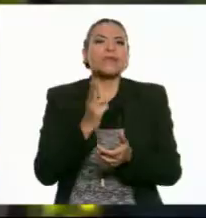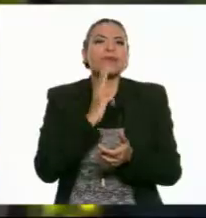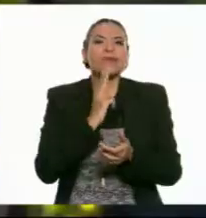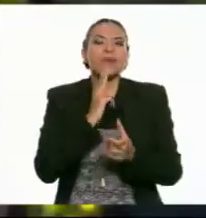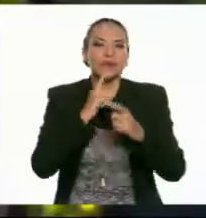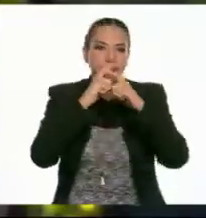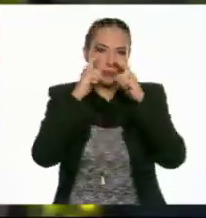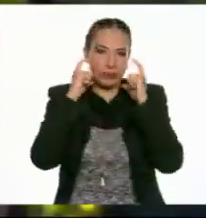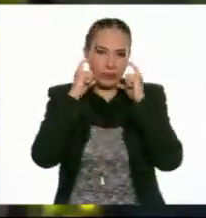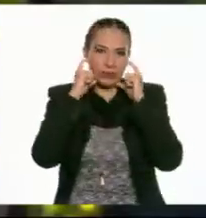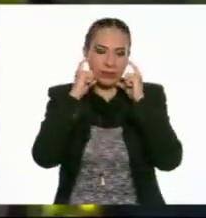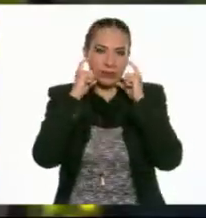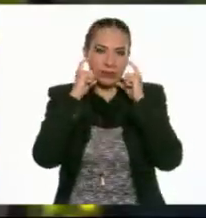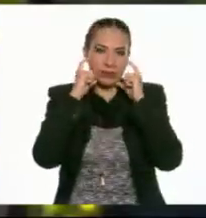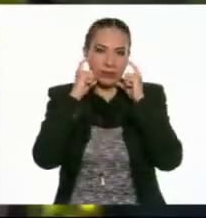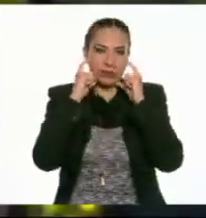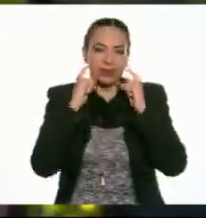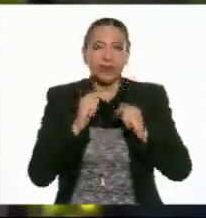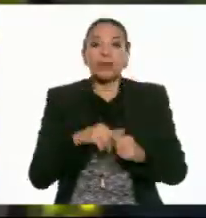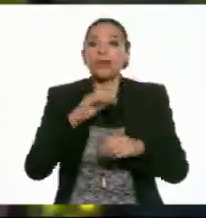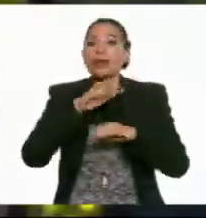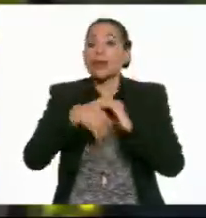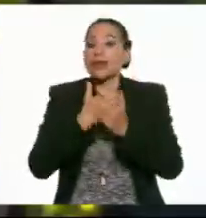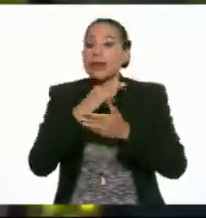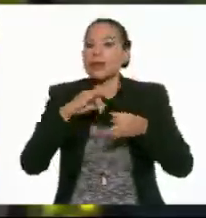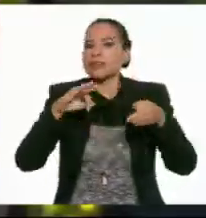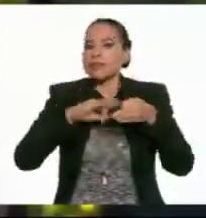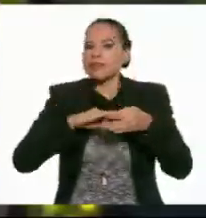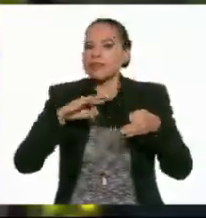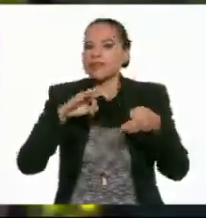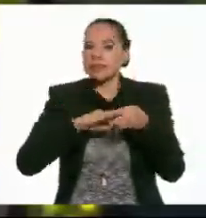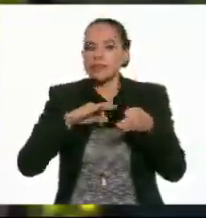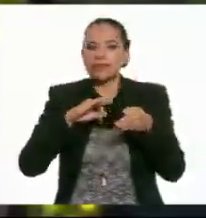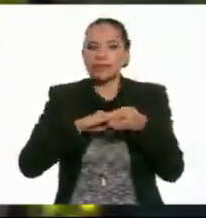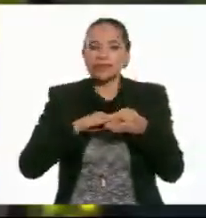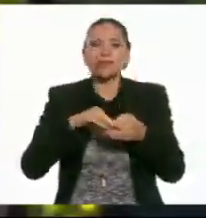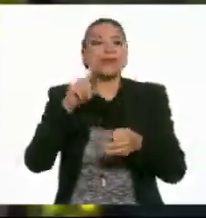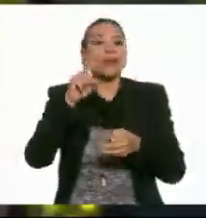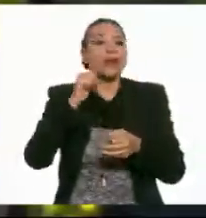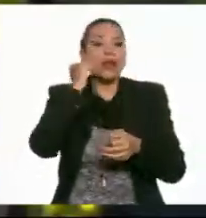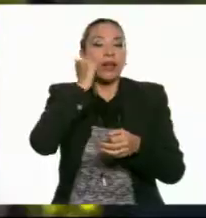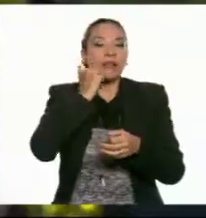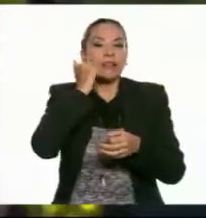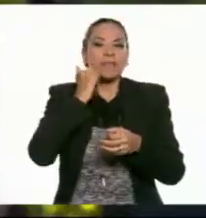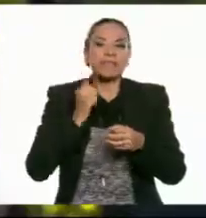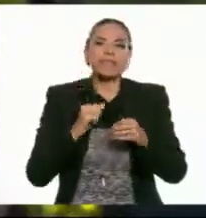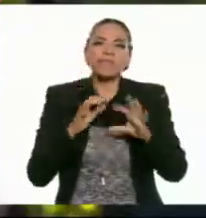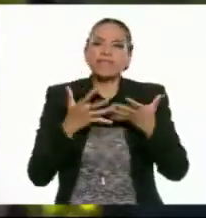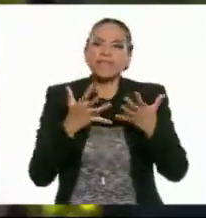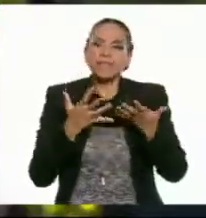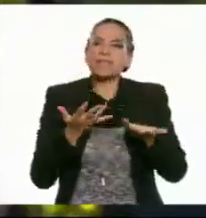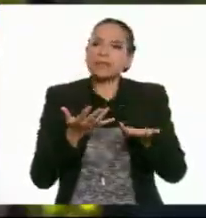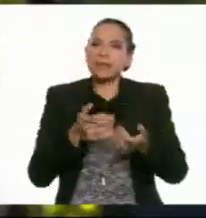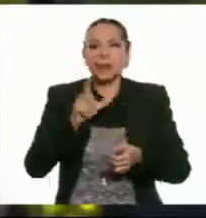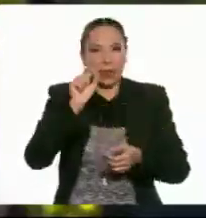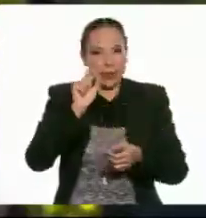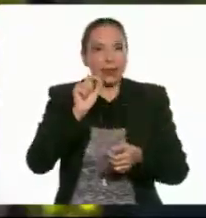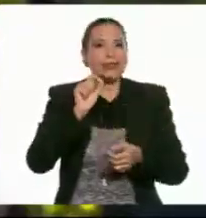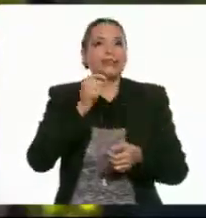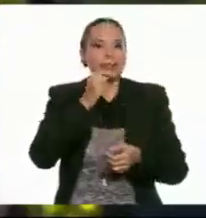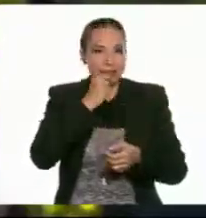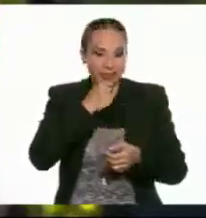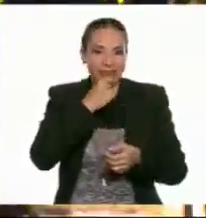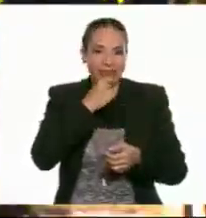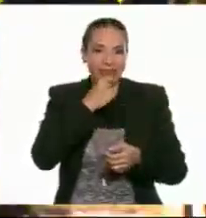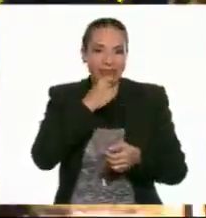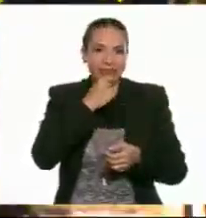utiliza el cubrebocas. Lava tus manos frecuentemente con agua y con jabón por lo menos durante 20